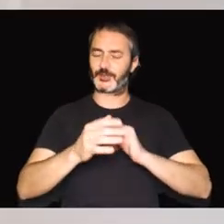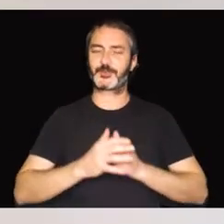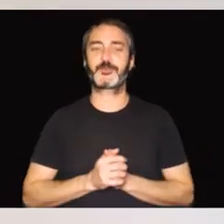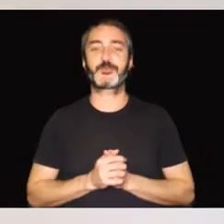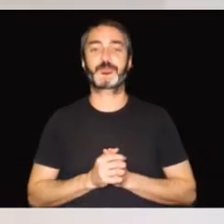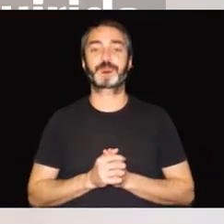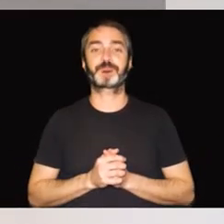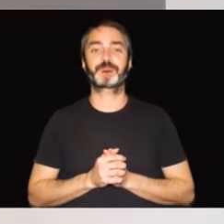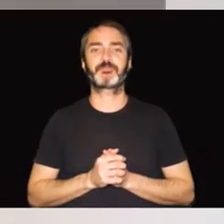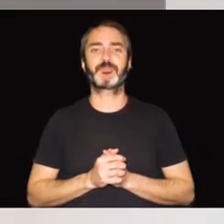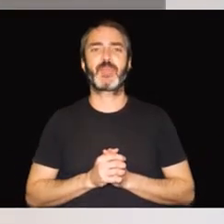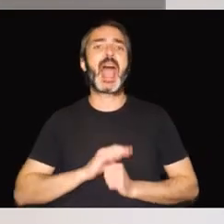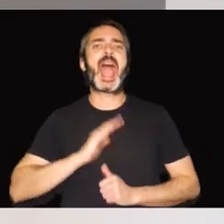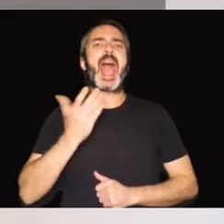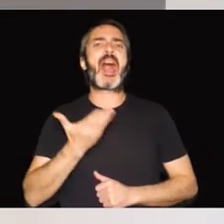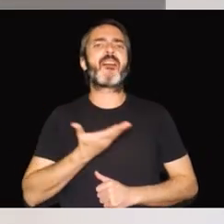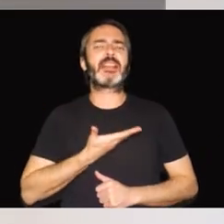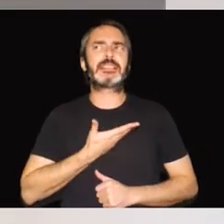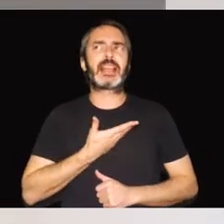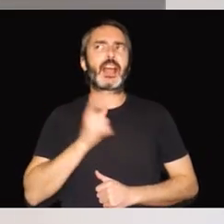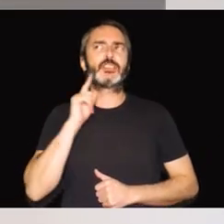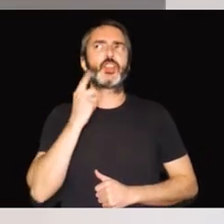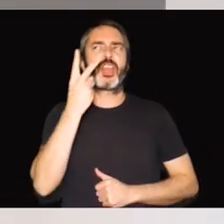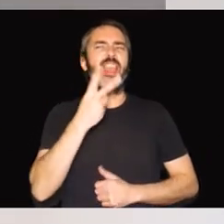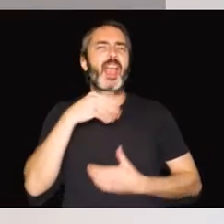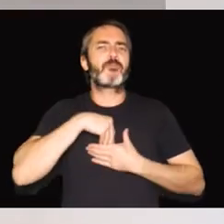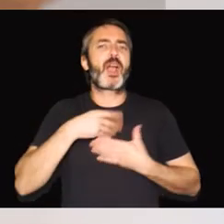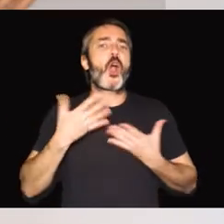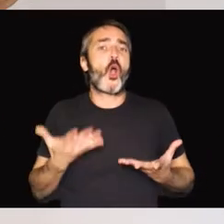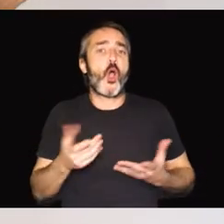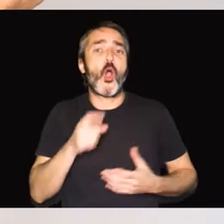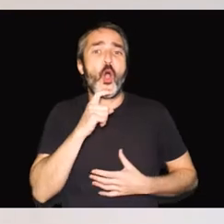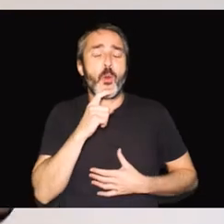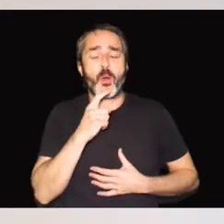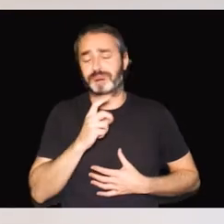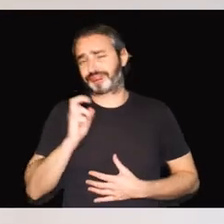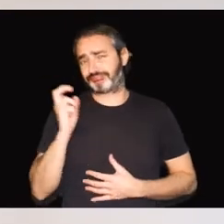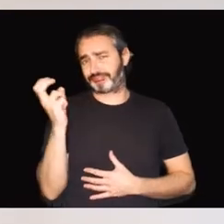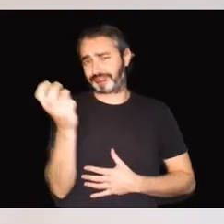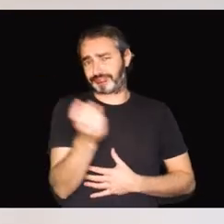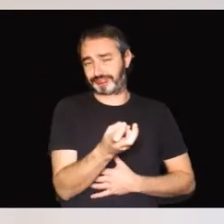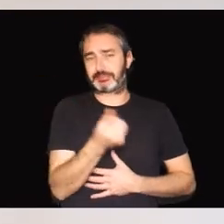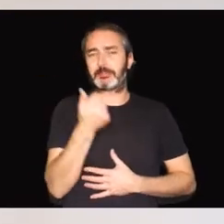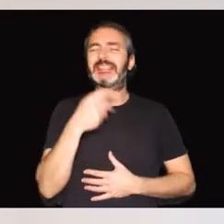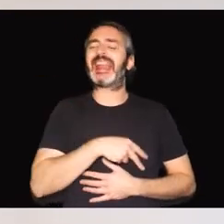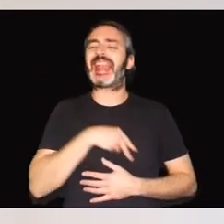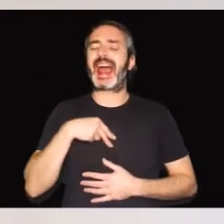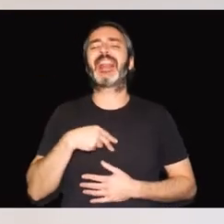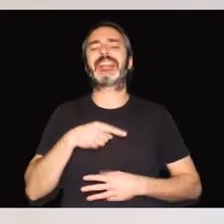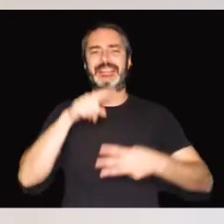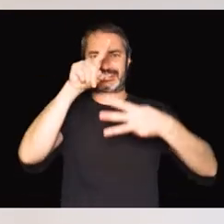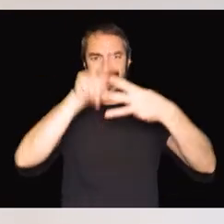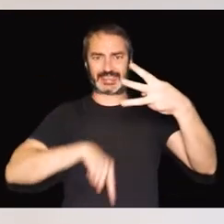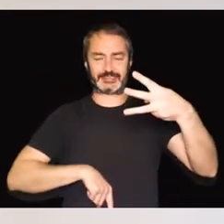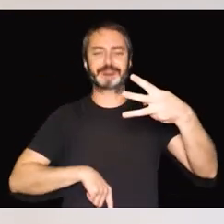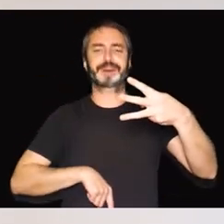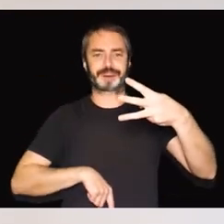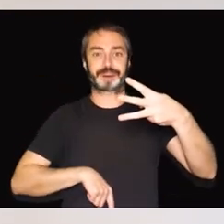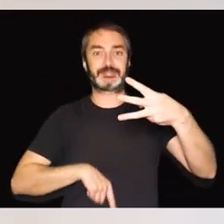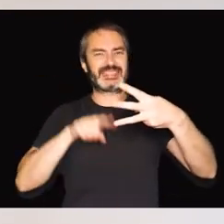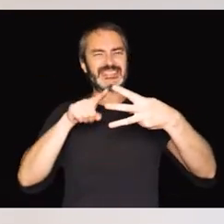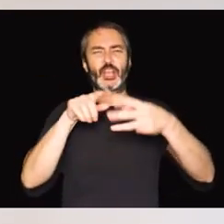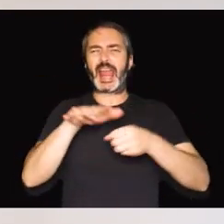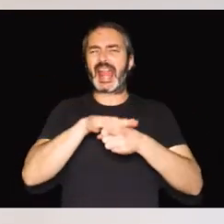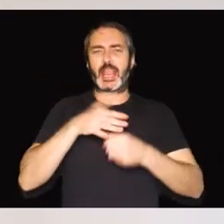¿Cómo puede afectar la sordoceguera adquirida a una persona? Pues de muchas maneras, pero en general hablamos de tres áreas